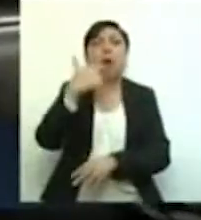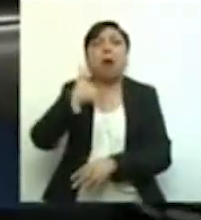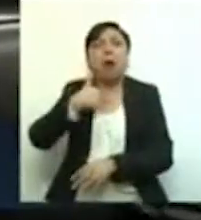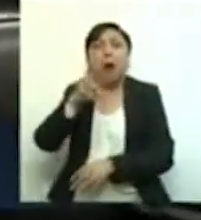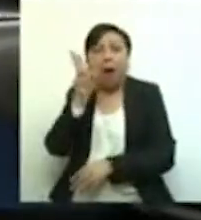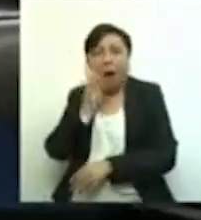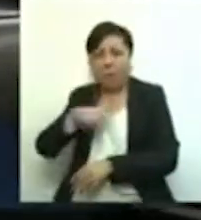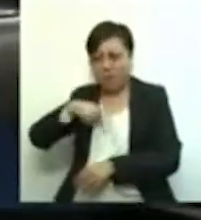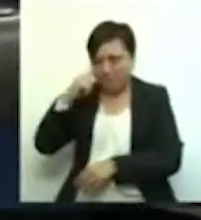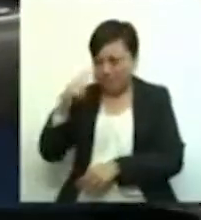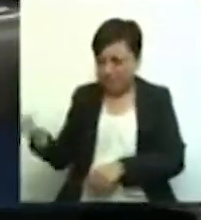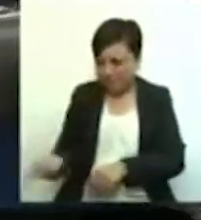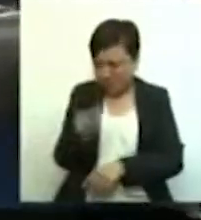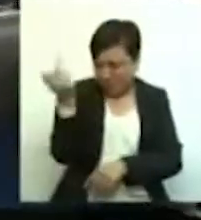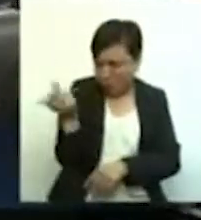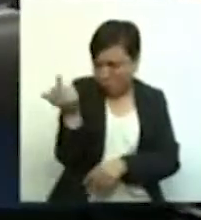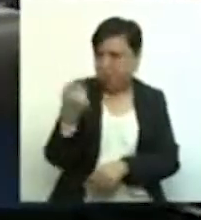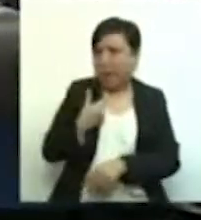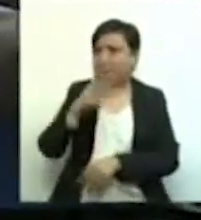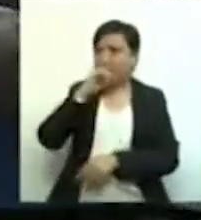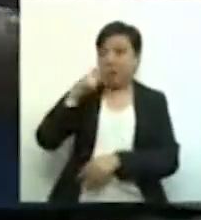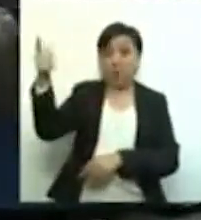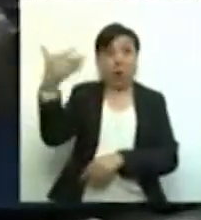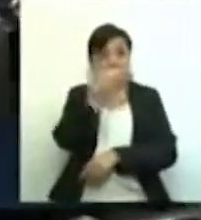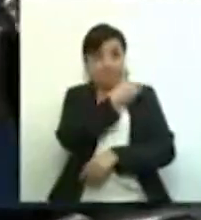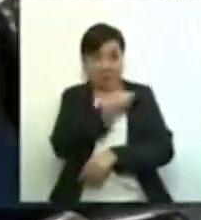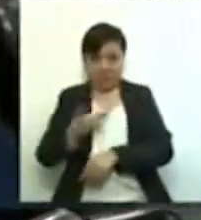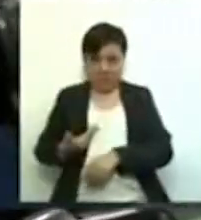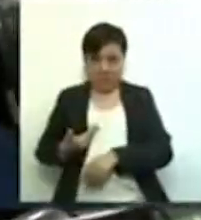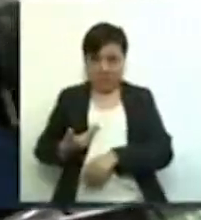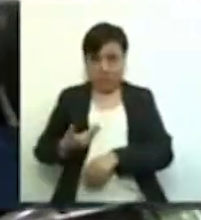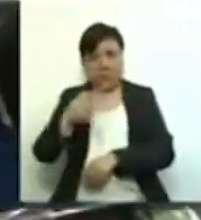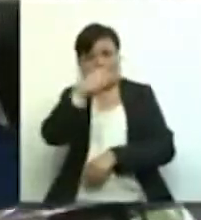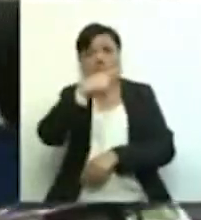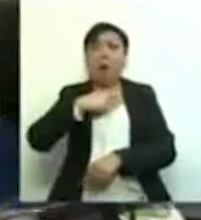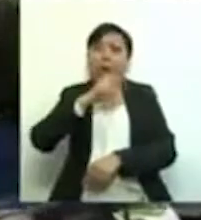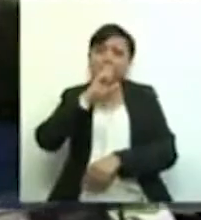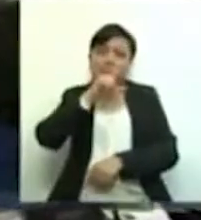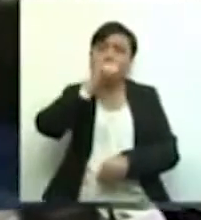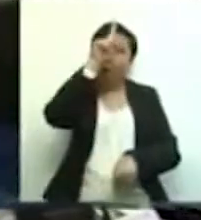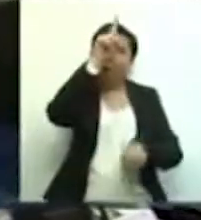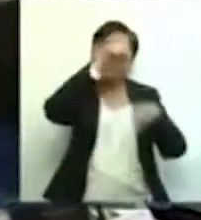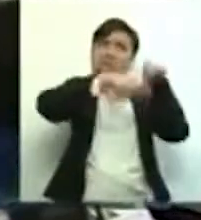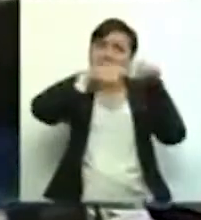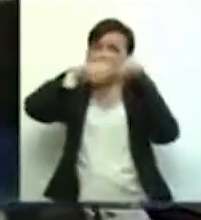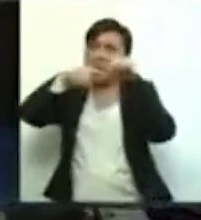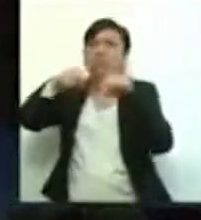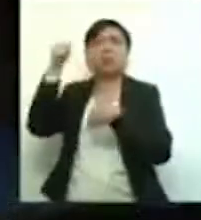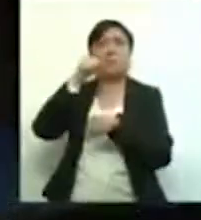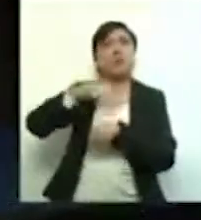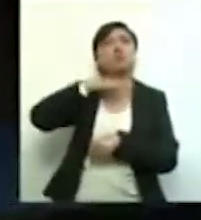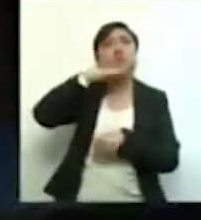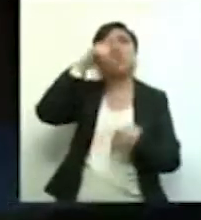desaparecer la institución presidencial porque son corruptas esas instituciones?